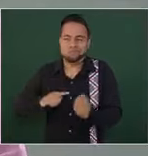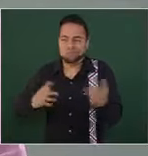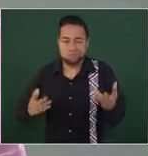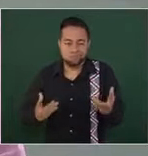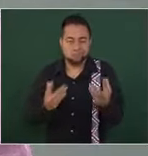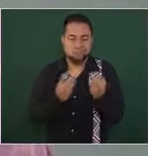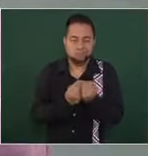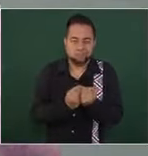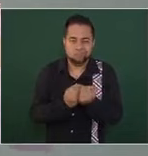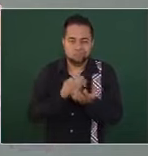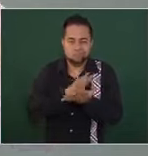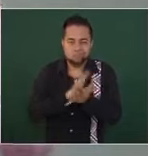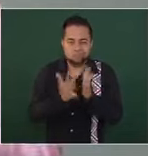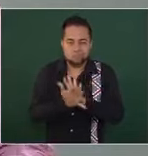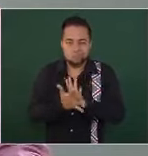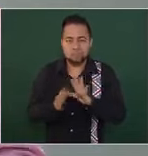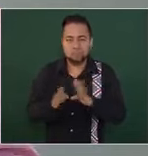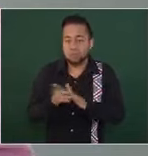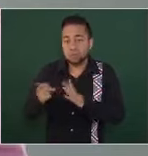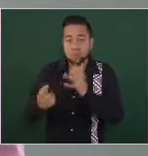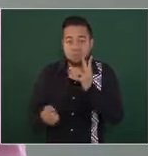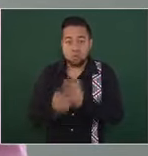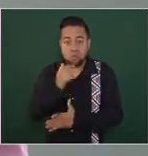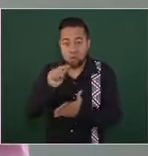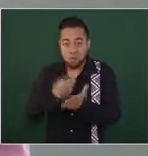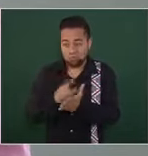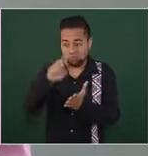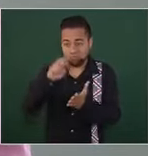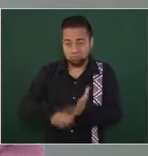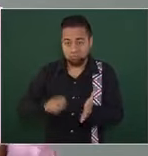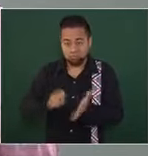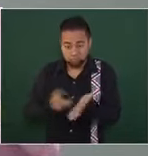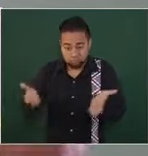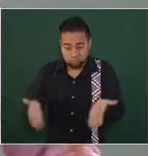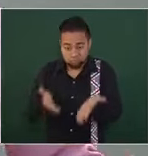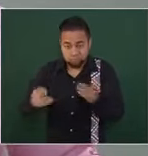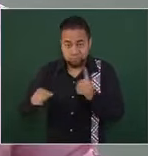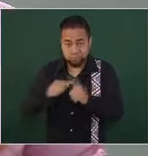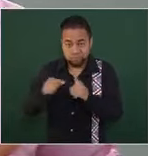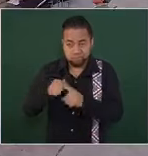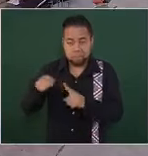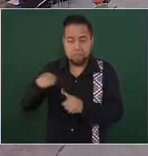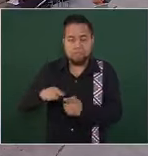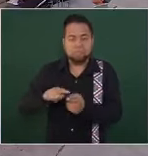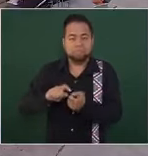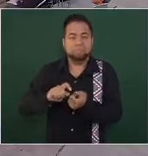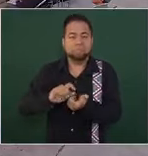en vez de ser reformadores se convirtieron